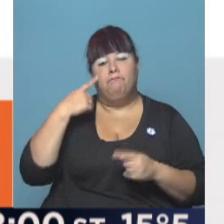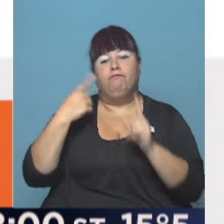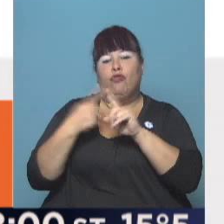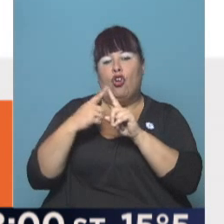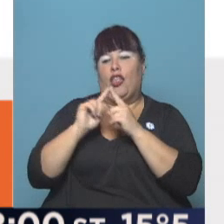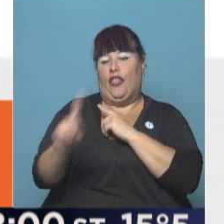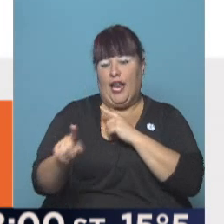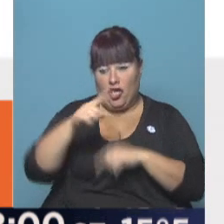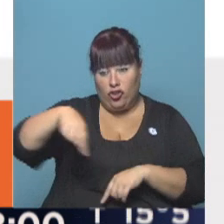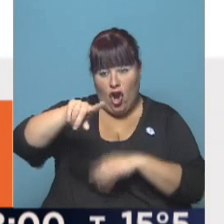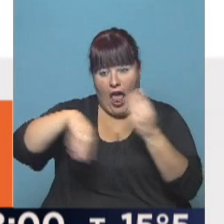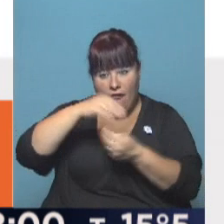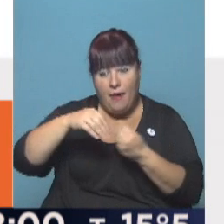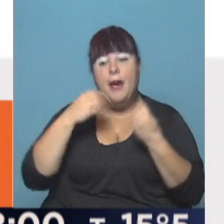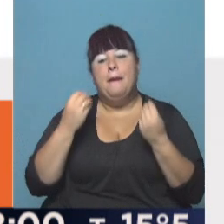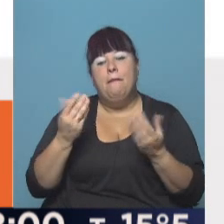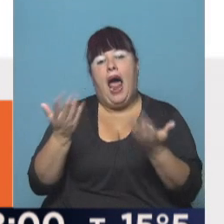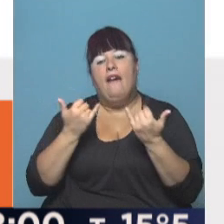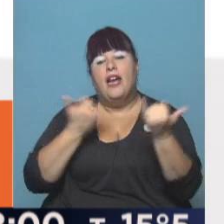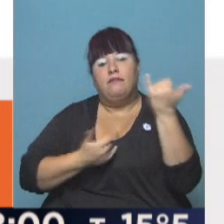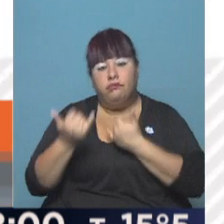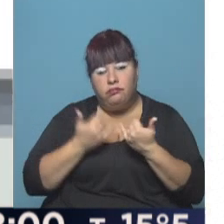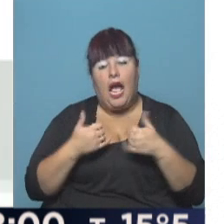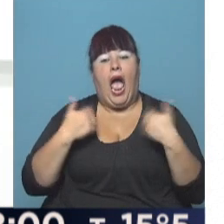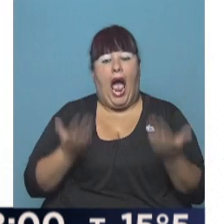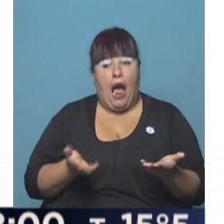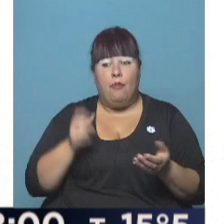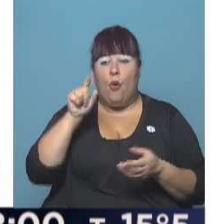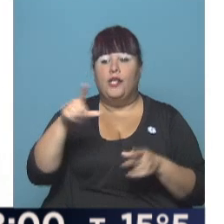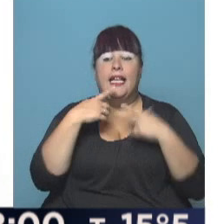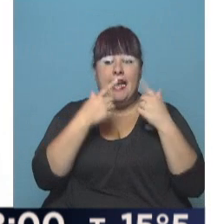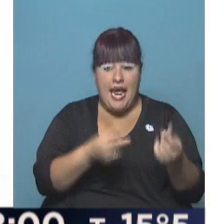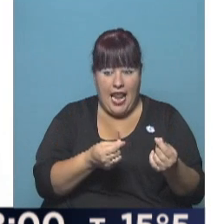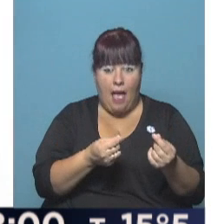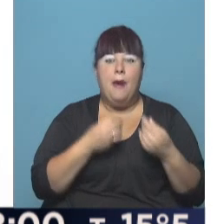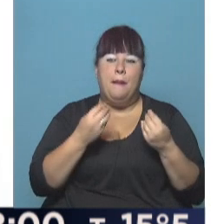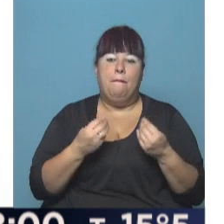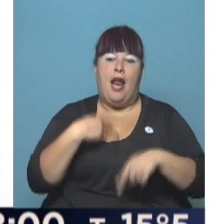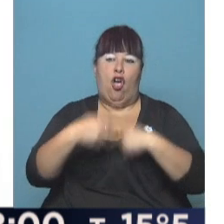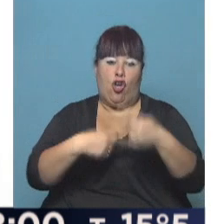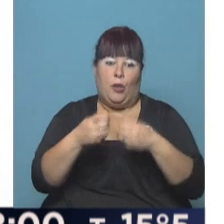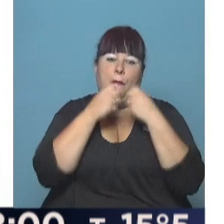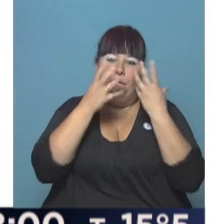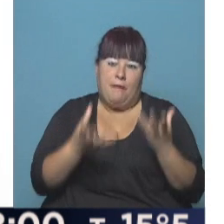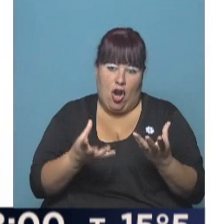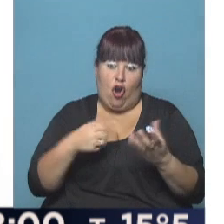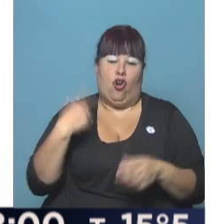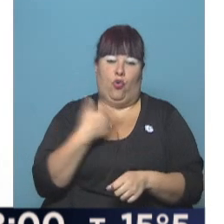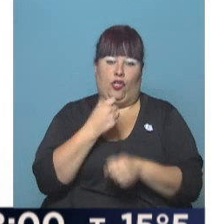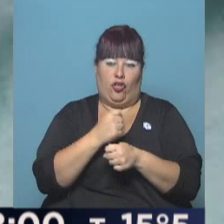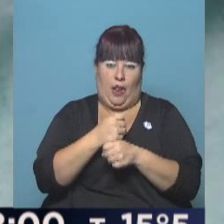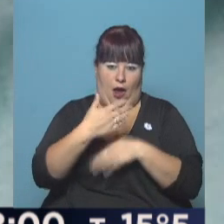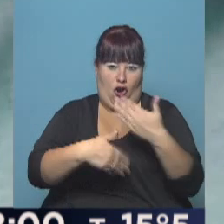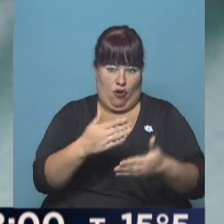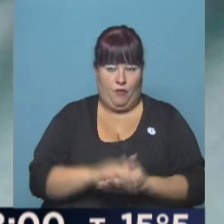contacto directo con ellos para escucharlos y utilizar su reclamo para continuar mejorando nuestros